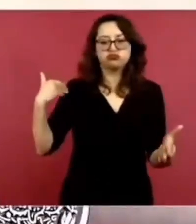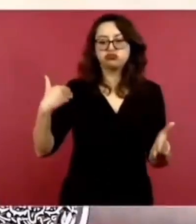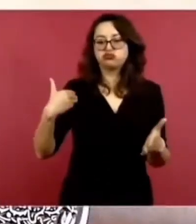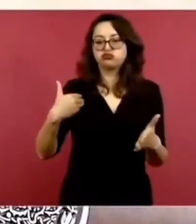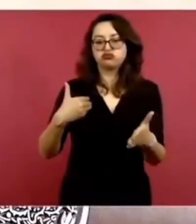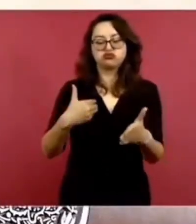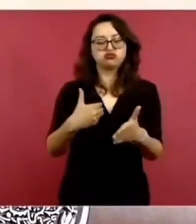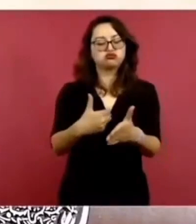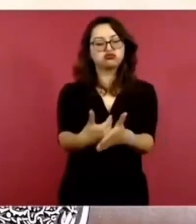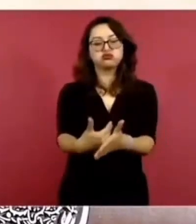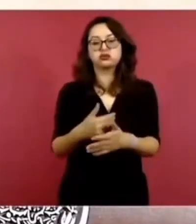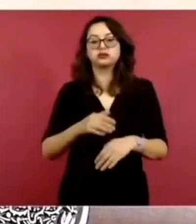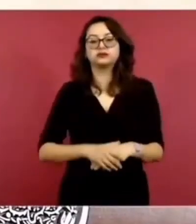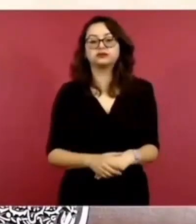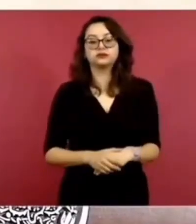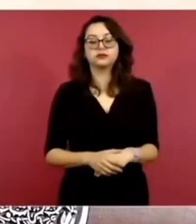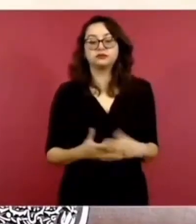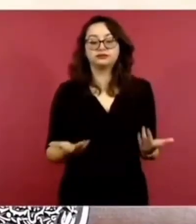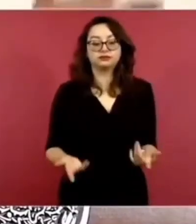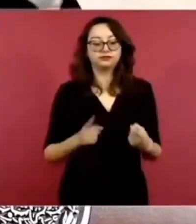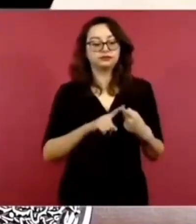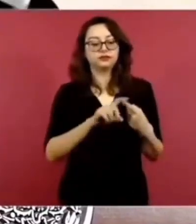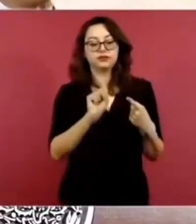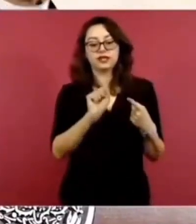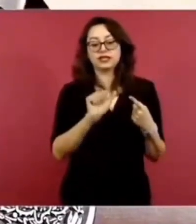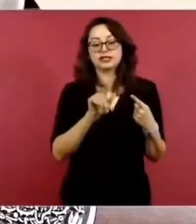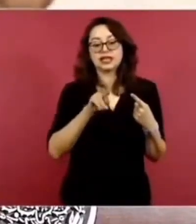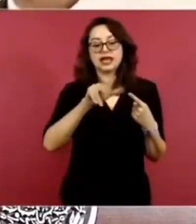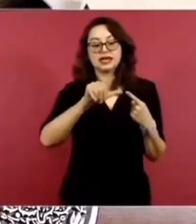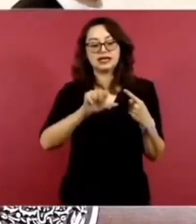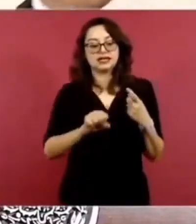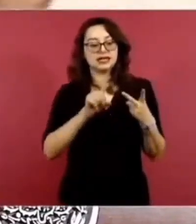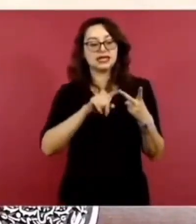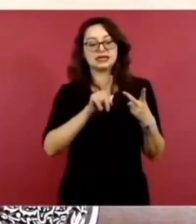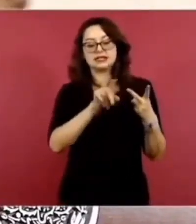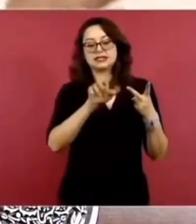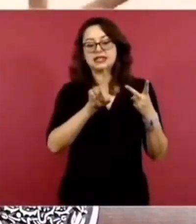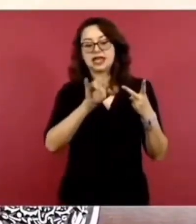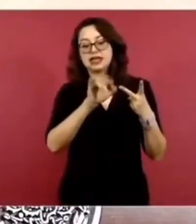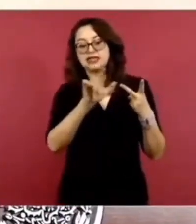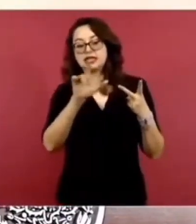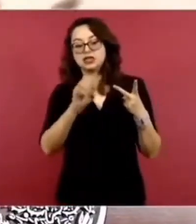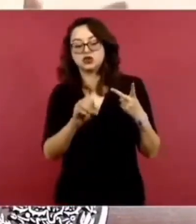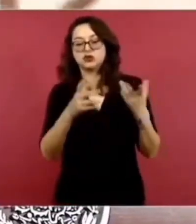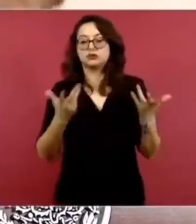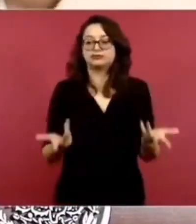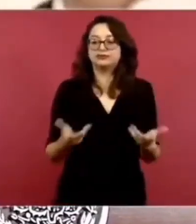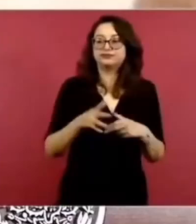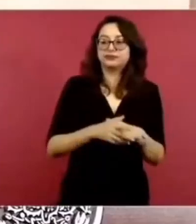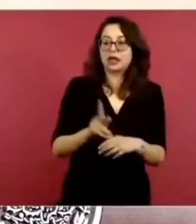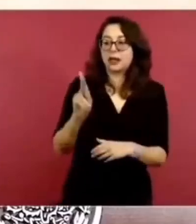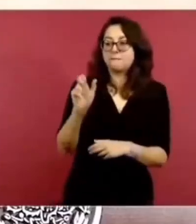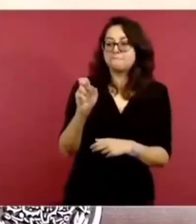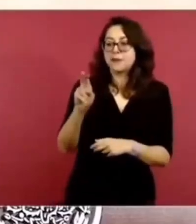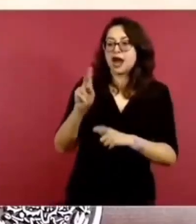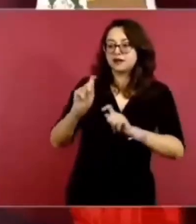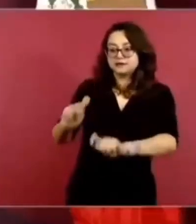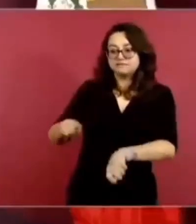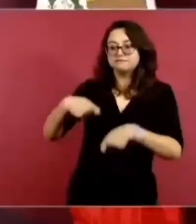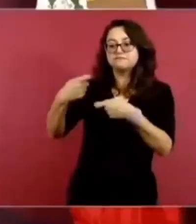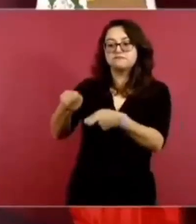Salinas Cedillo el PRI al PAN el Poder Judicial